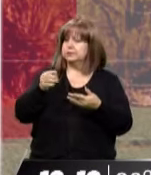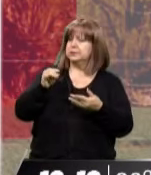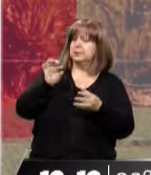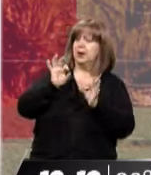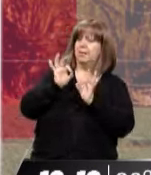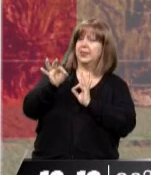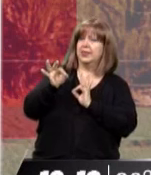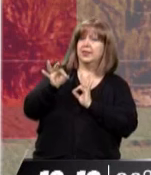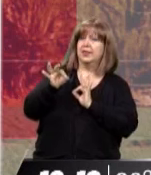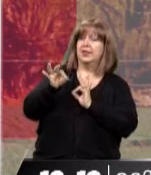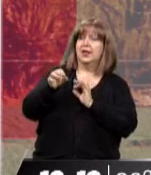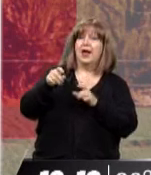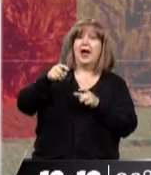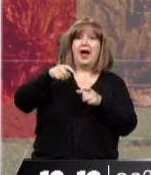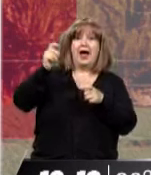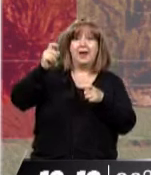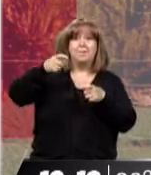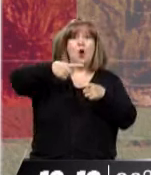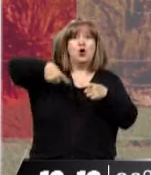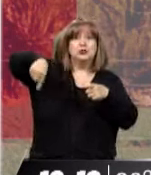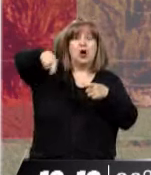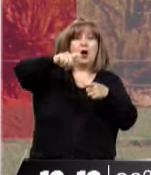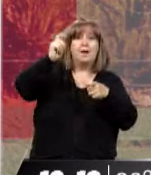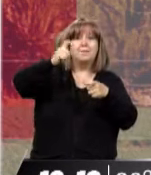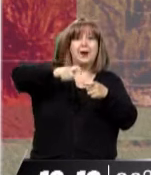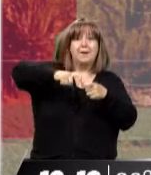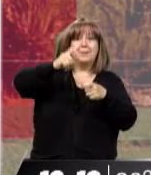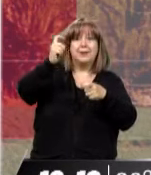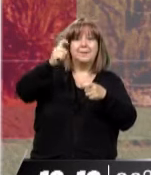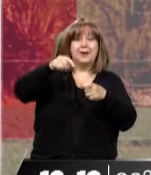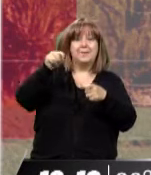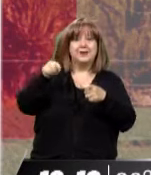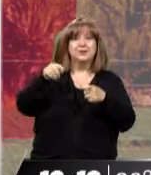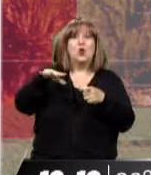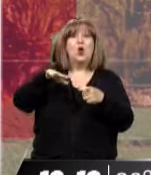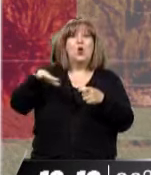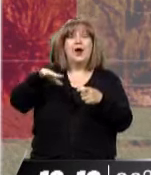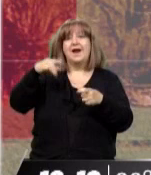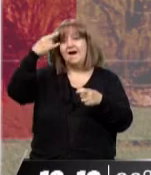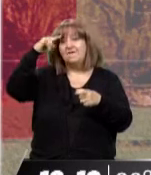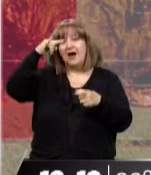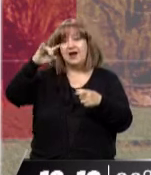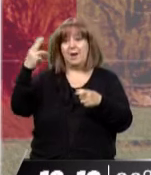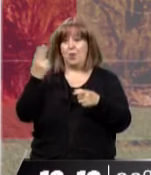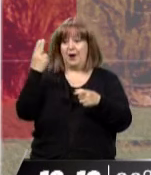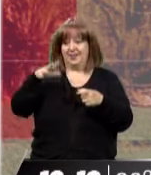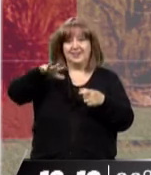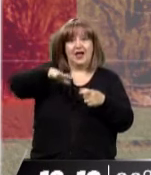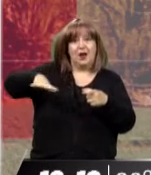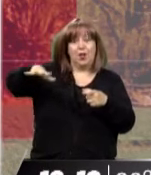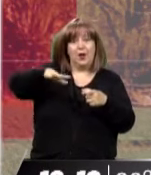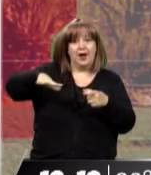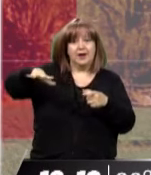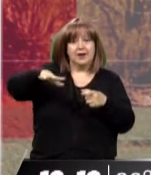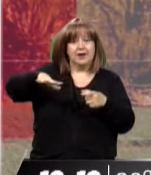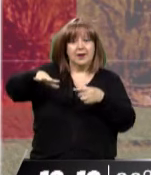encuentran los primeros pozos de crudo no convencional en el lado mendocino del bloque Vaca Muerta. Para tener un